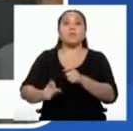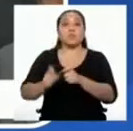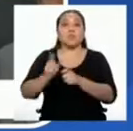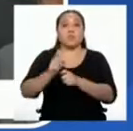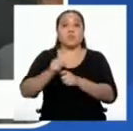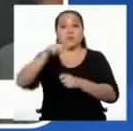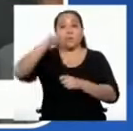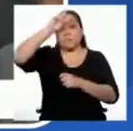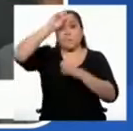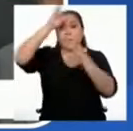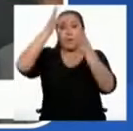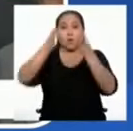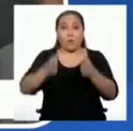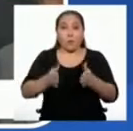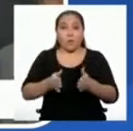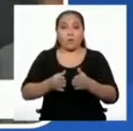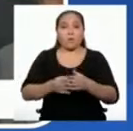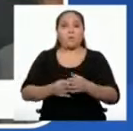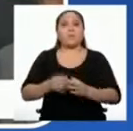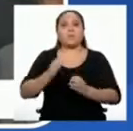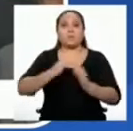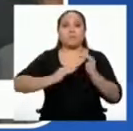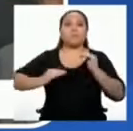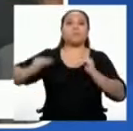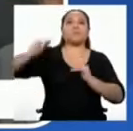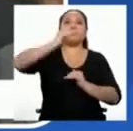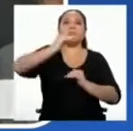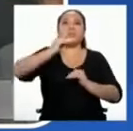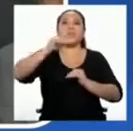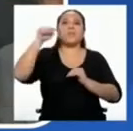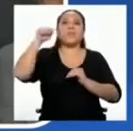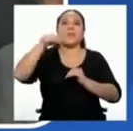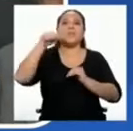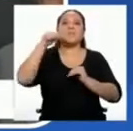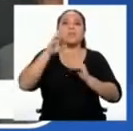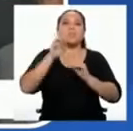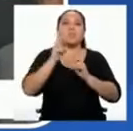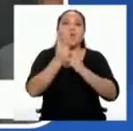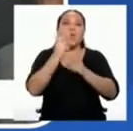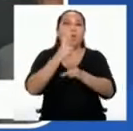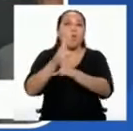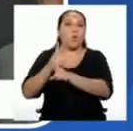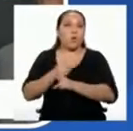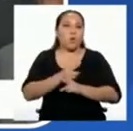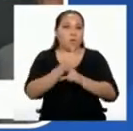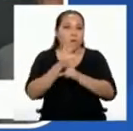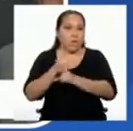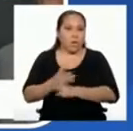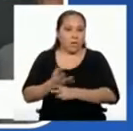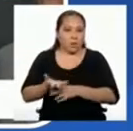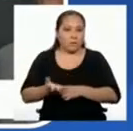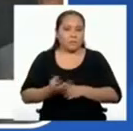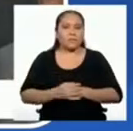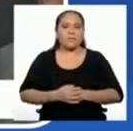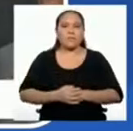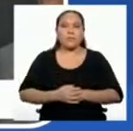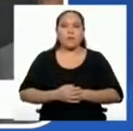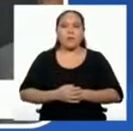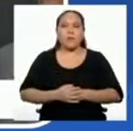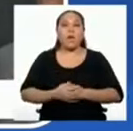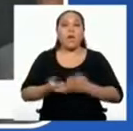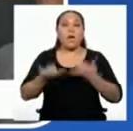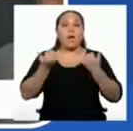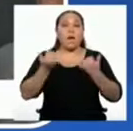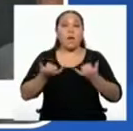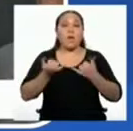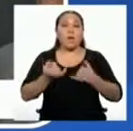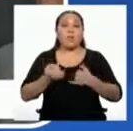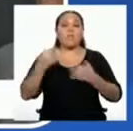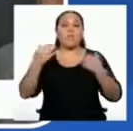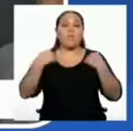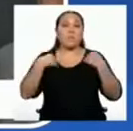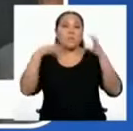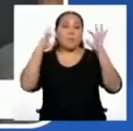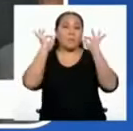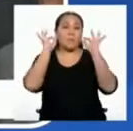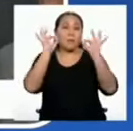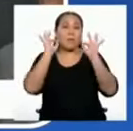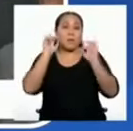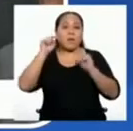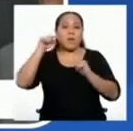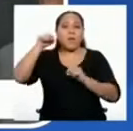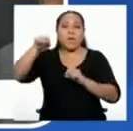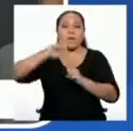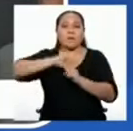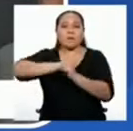preservadas de la mejor forma posible. Estamos ante el riesgo de que este virus